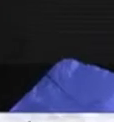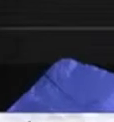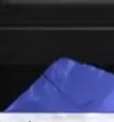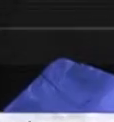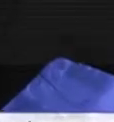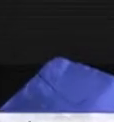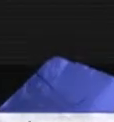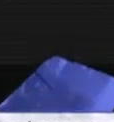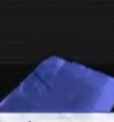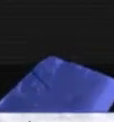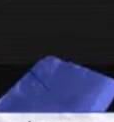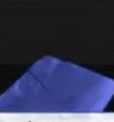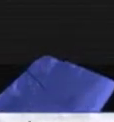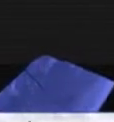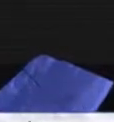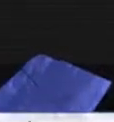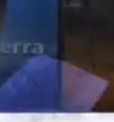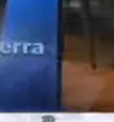Espacio a Tierra